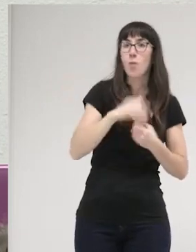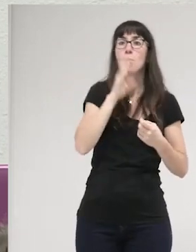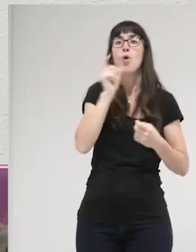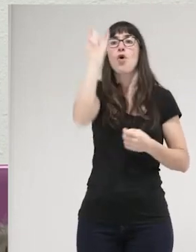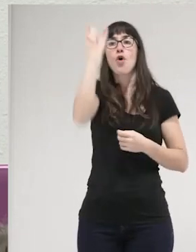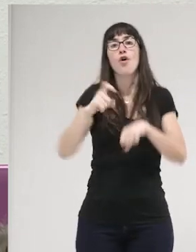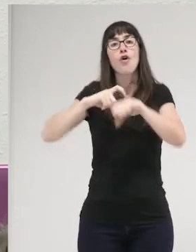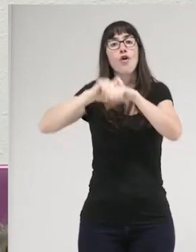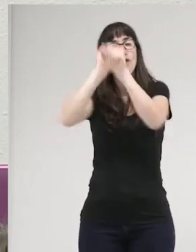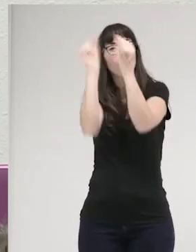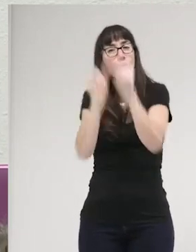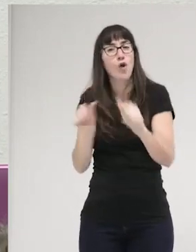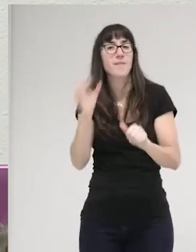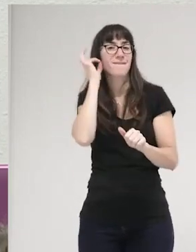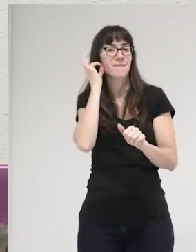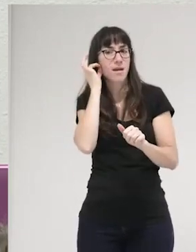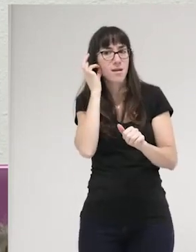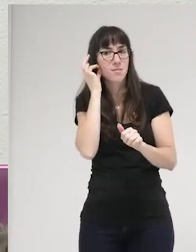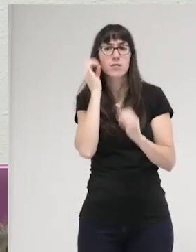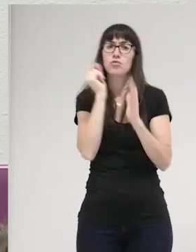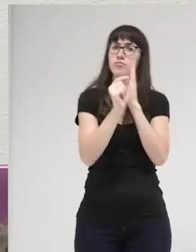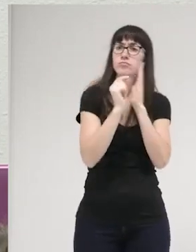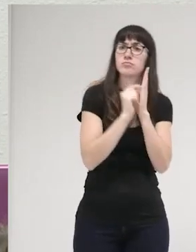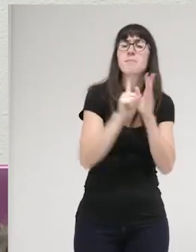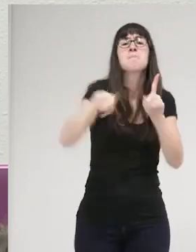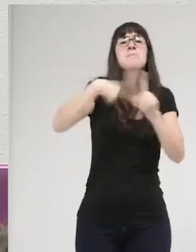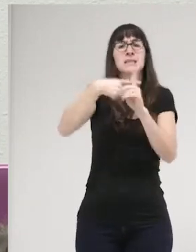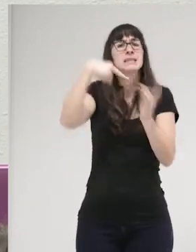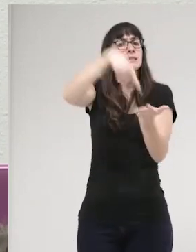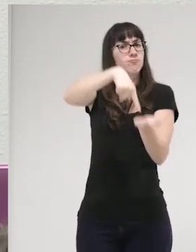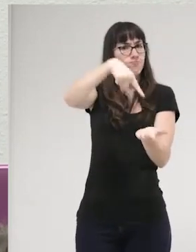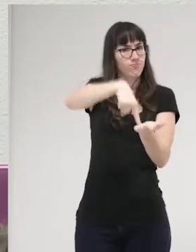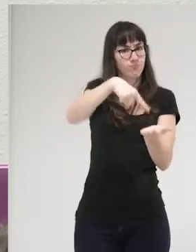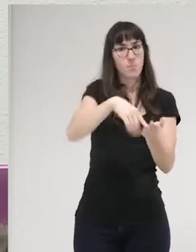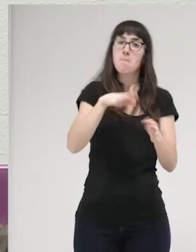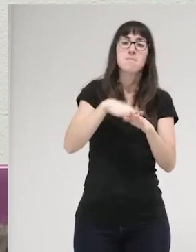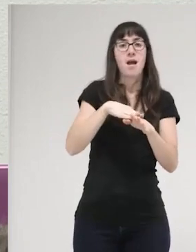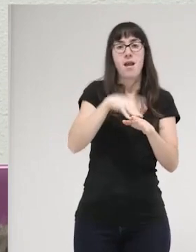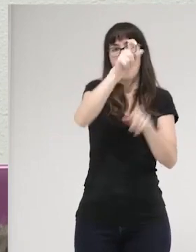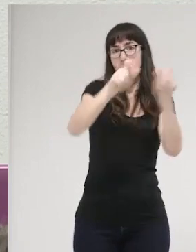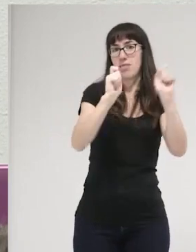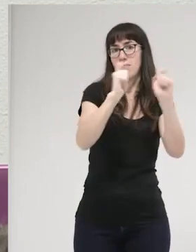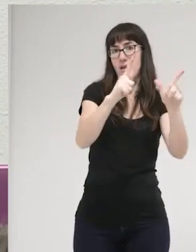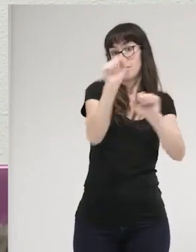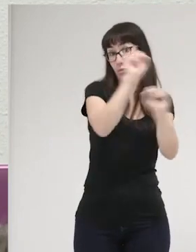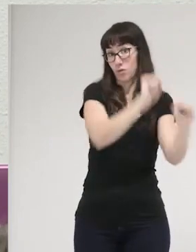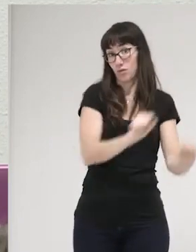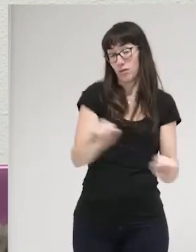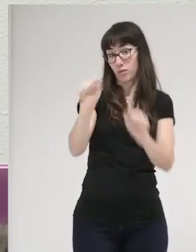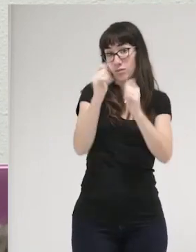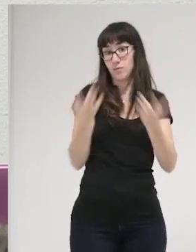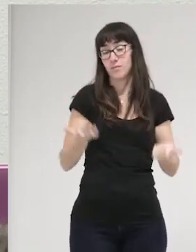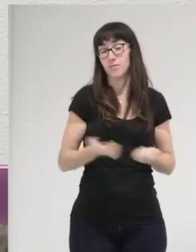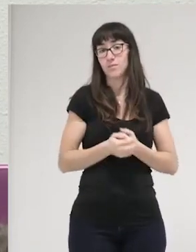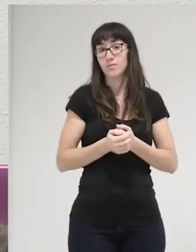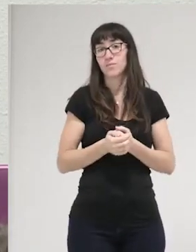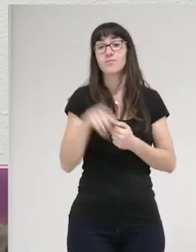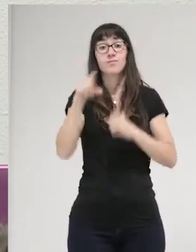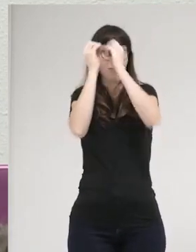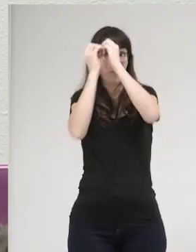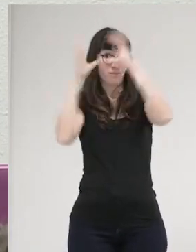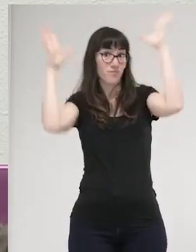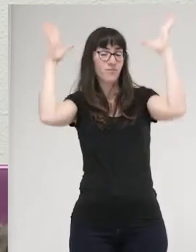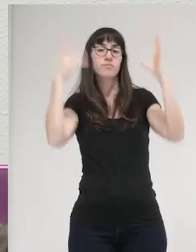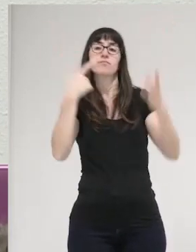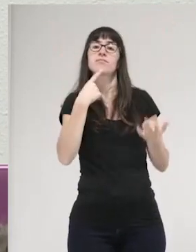está exigiendo un determinado tipo de feminidad para proteger a las mujeres ¿no? o sea es esta idea de que también el discurso